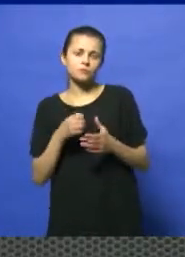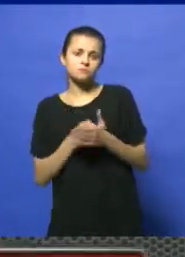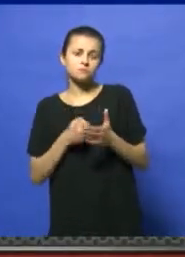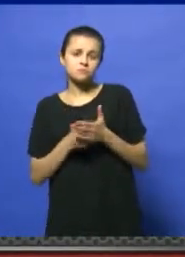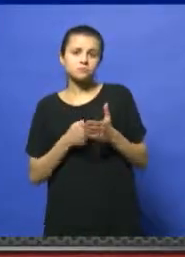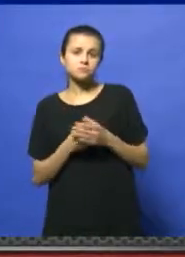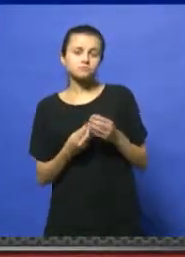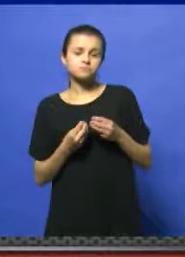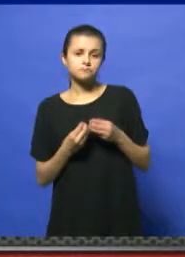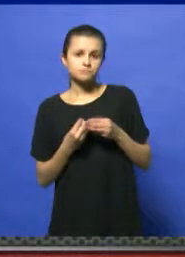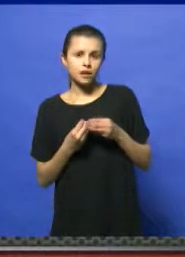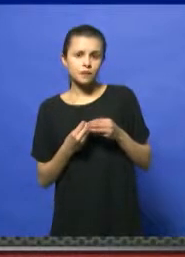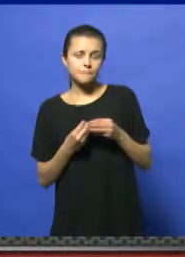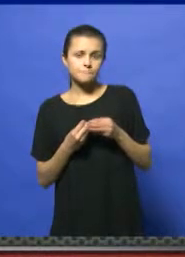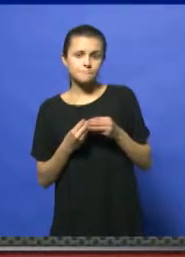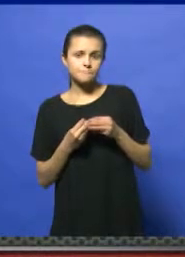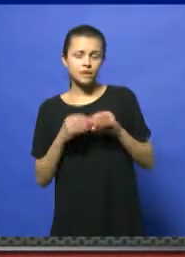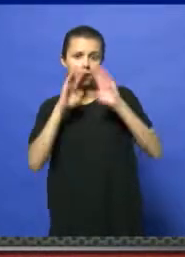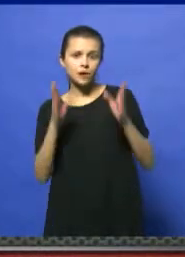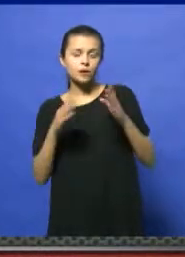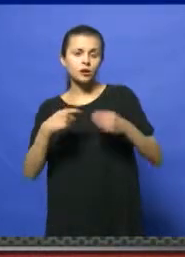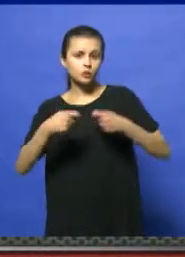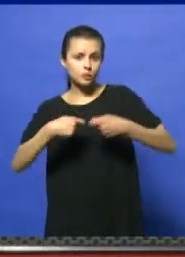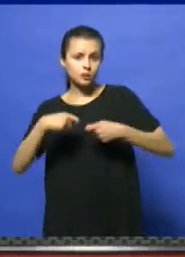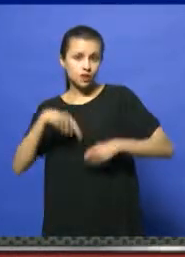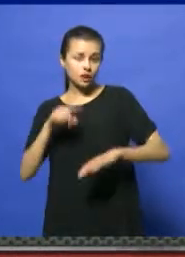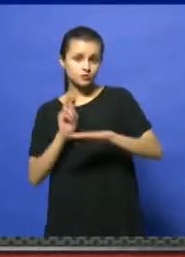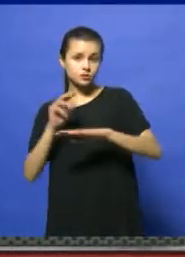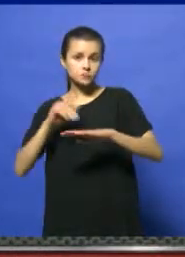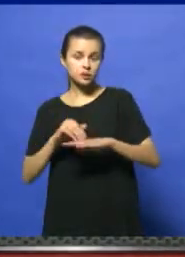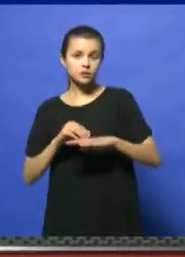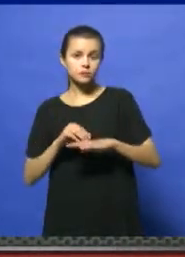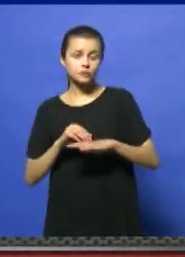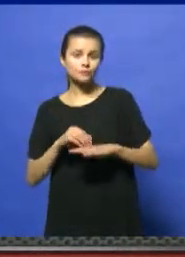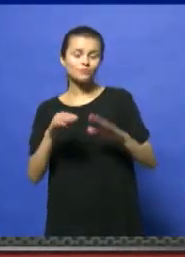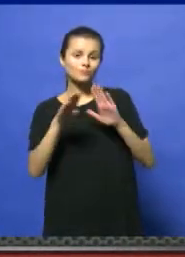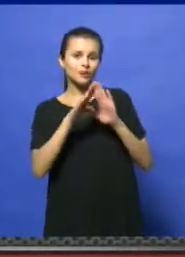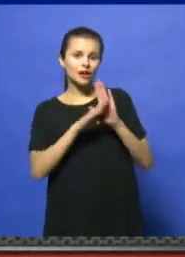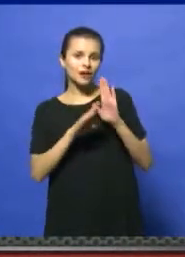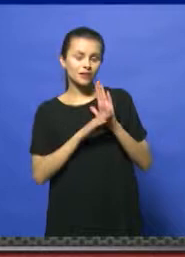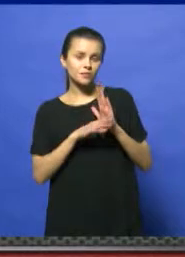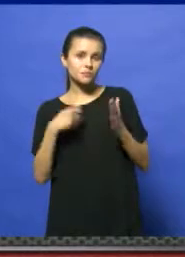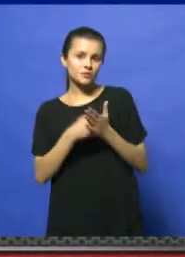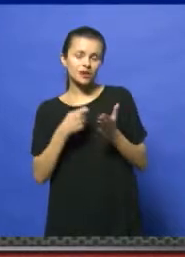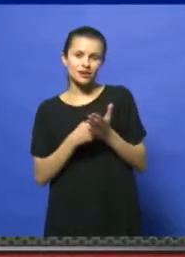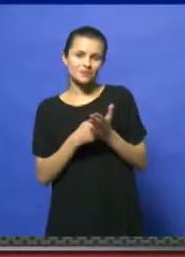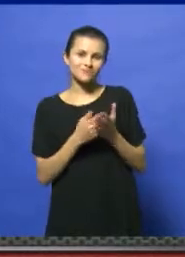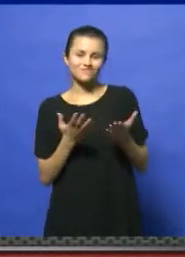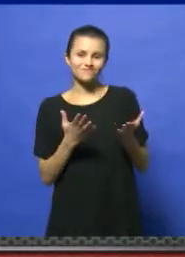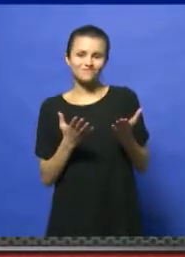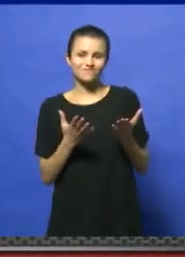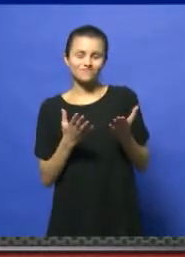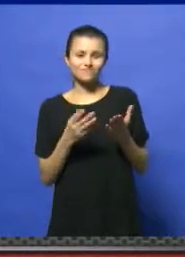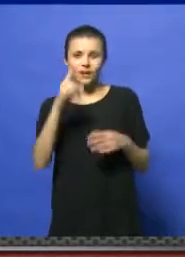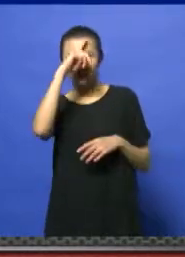interesante, desarrollada por la Cámara de Comercio Local. Bueno, pero los planes de financiamiento no están acompañando demasiado a nivel nacional, me